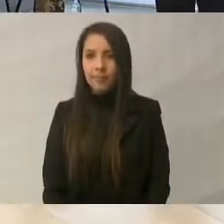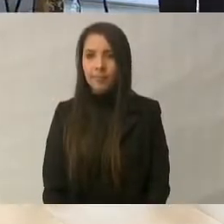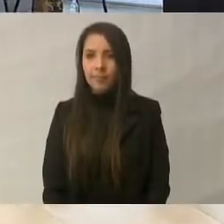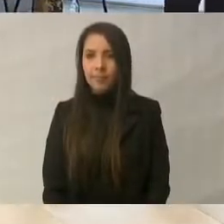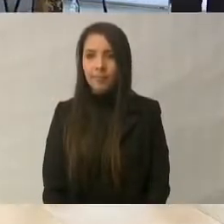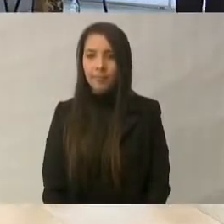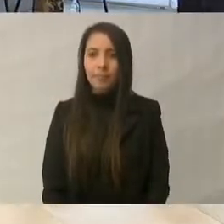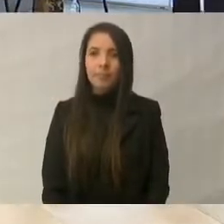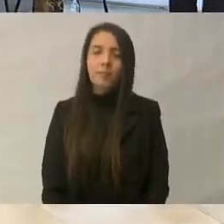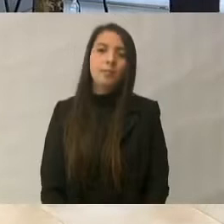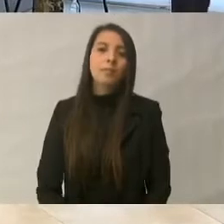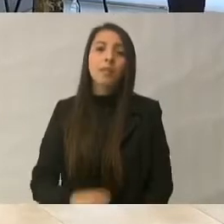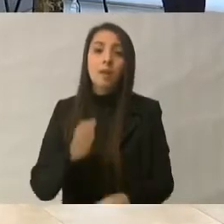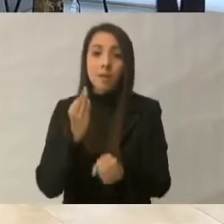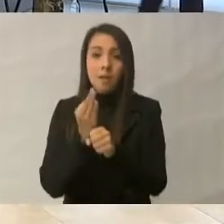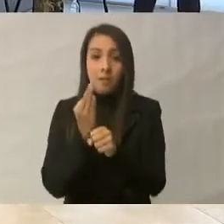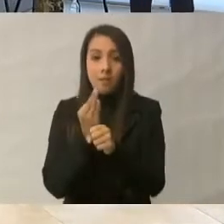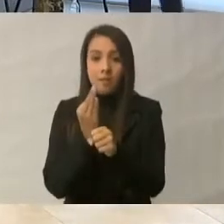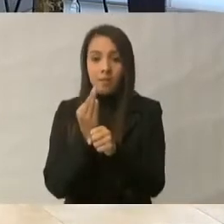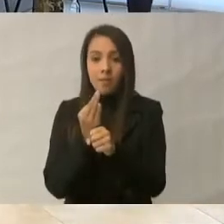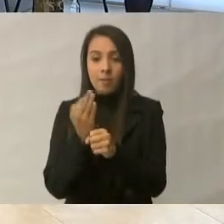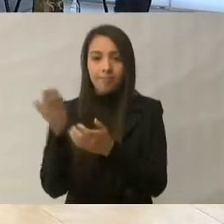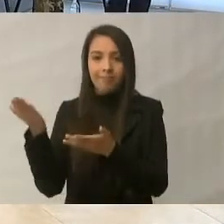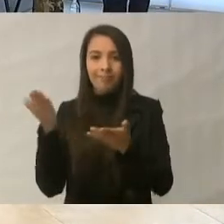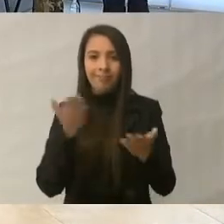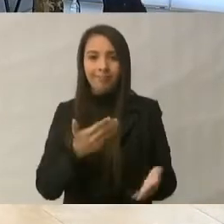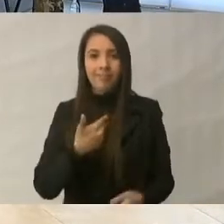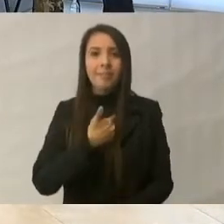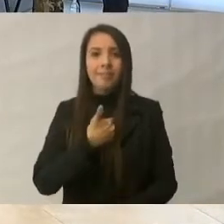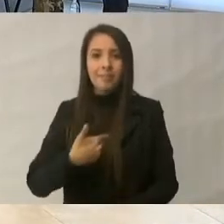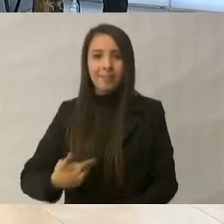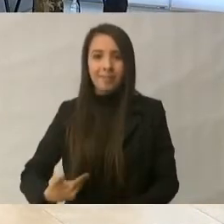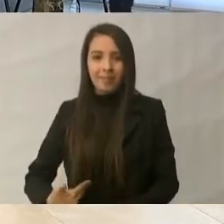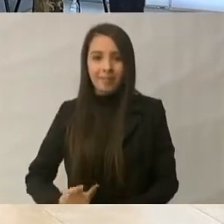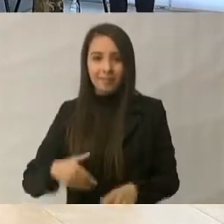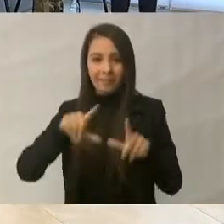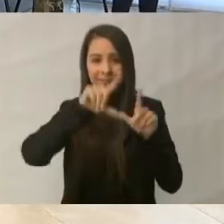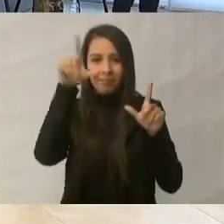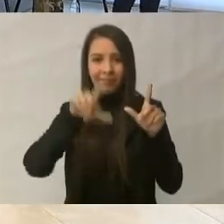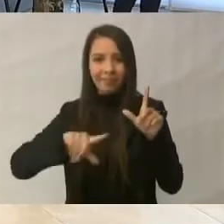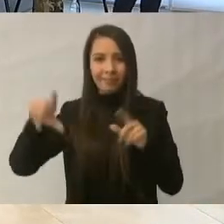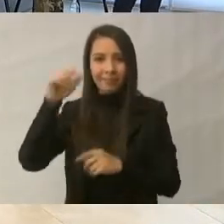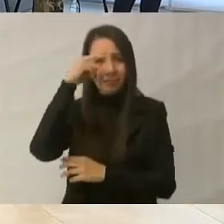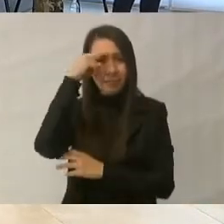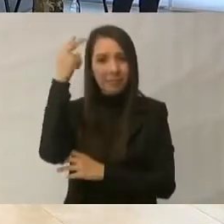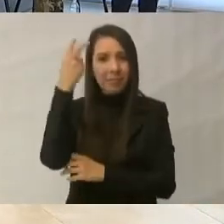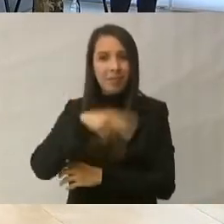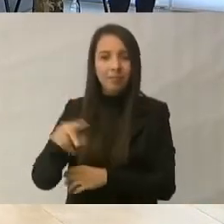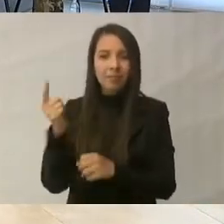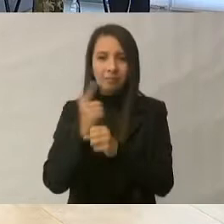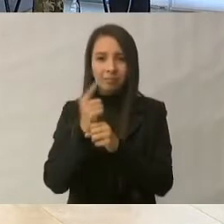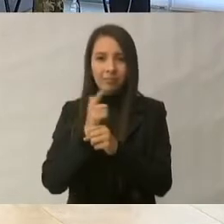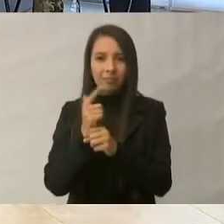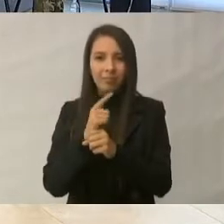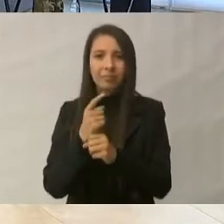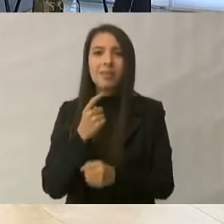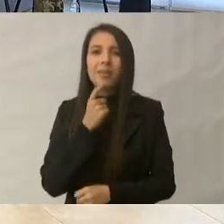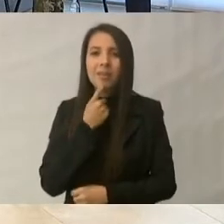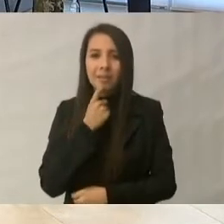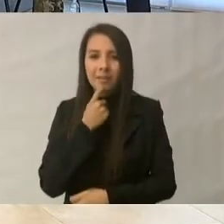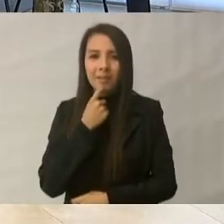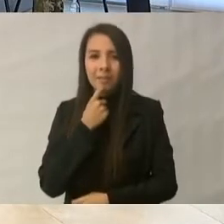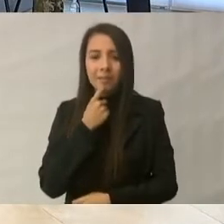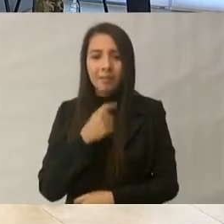En estos momentos el presidente constitucional de los Estados Unidos mexicanos licenciado Andrés Manuel López